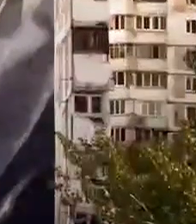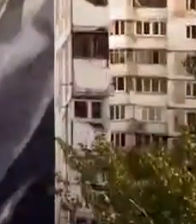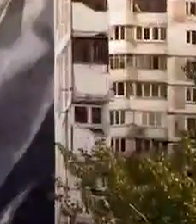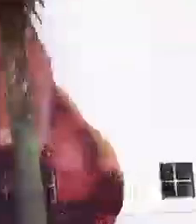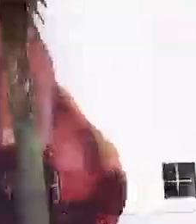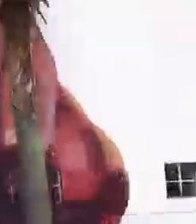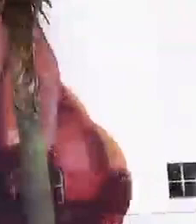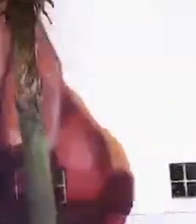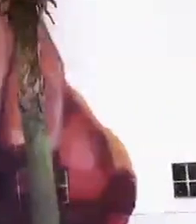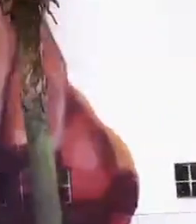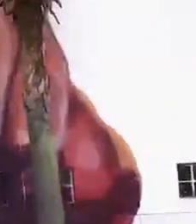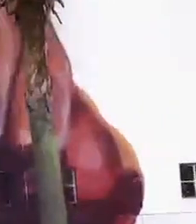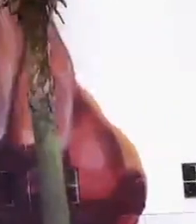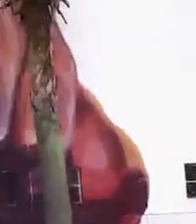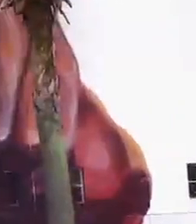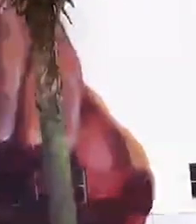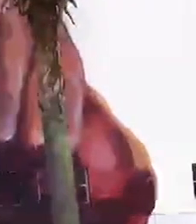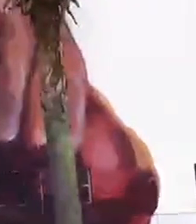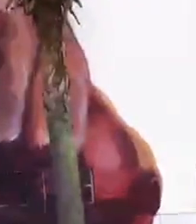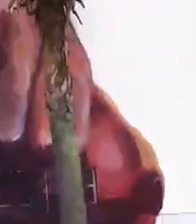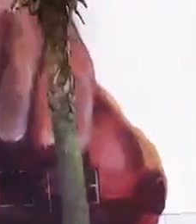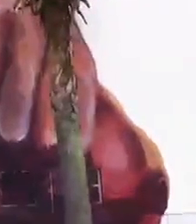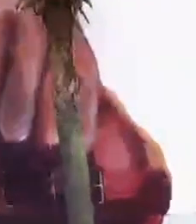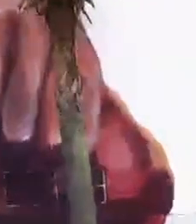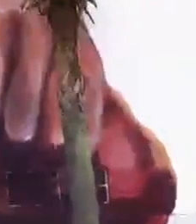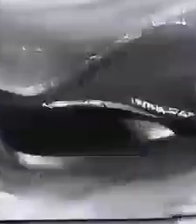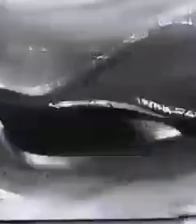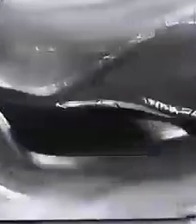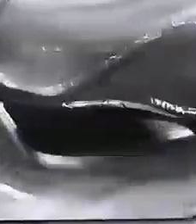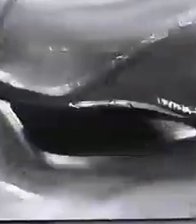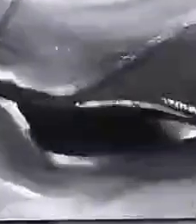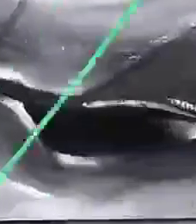afuera pues lo estoy representando de alguna manera